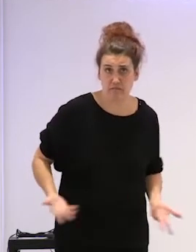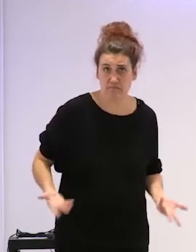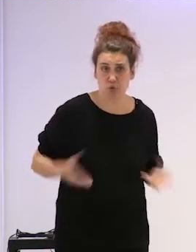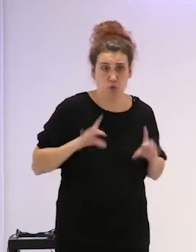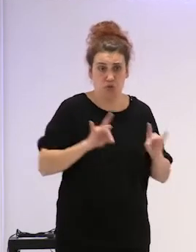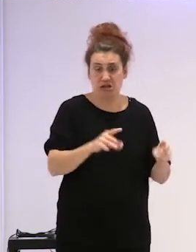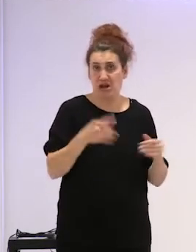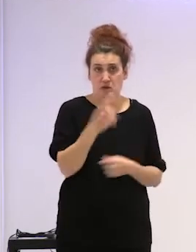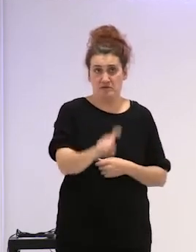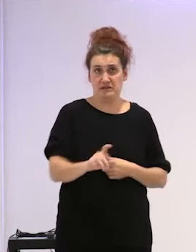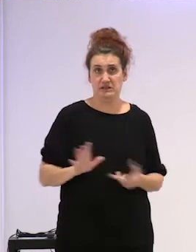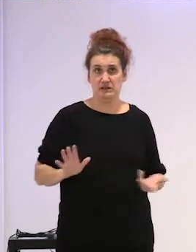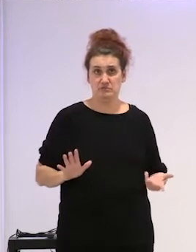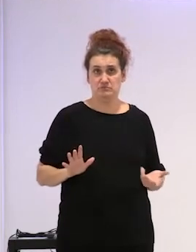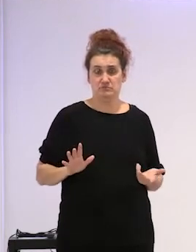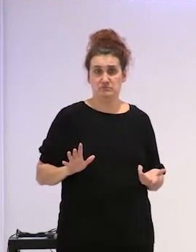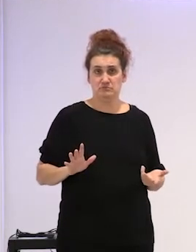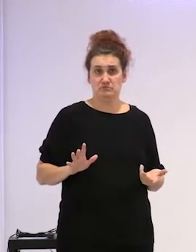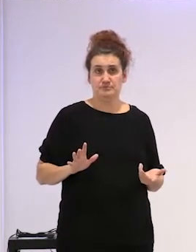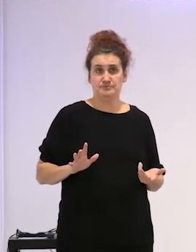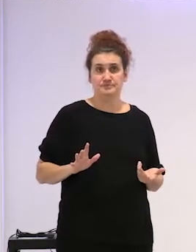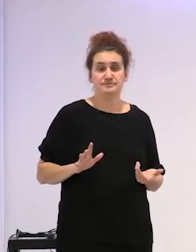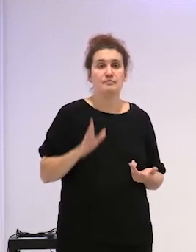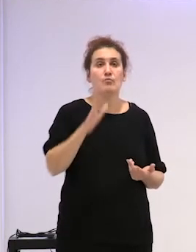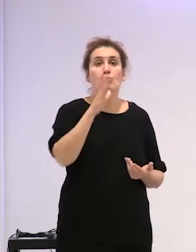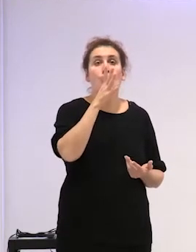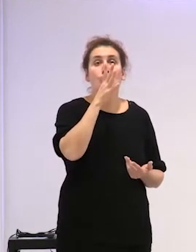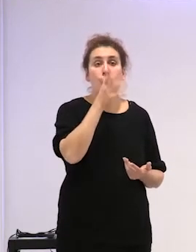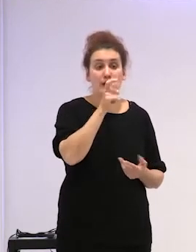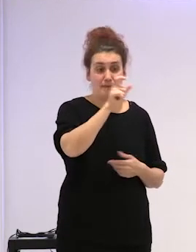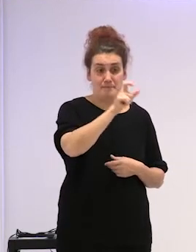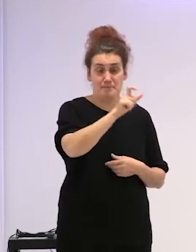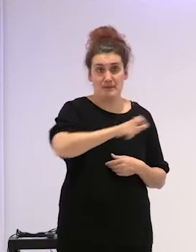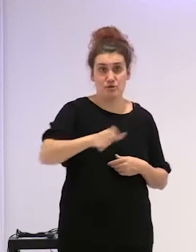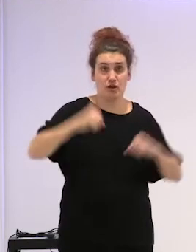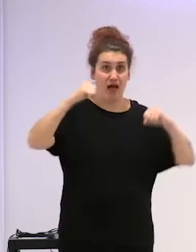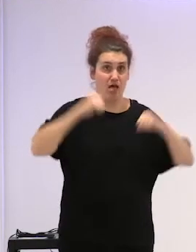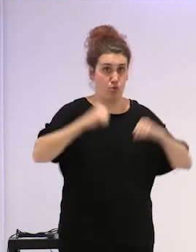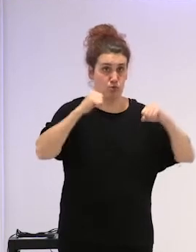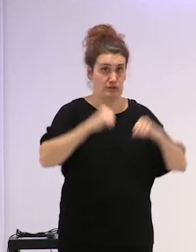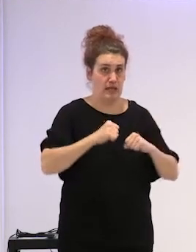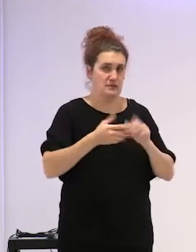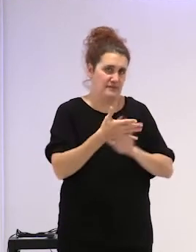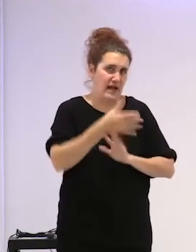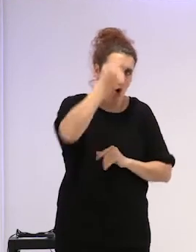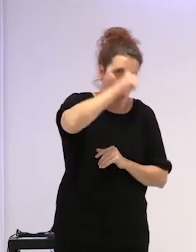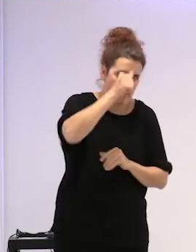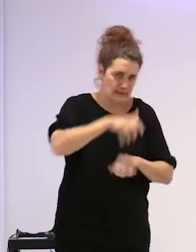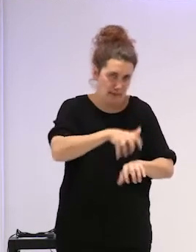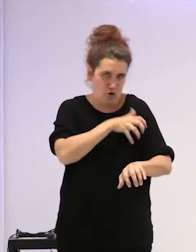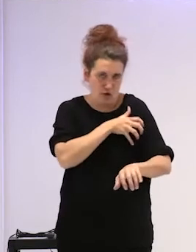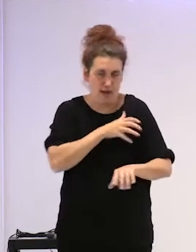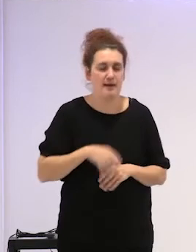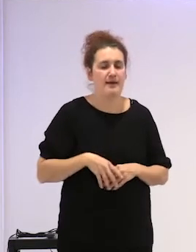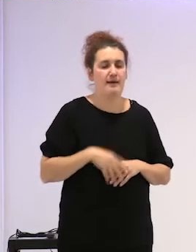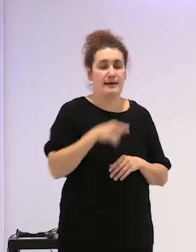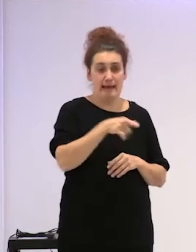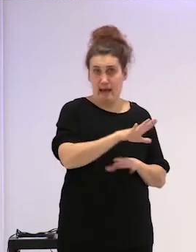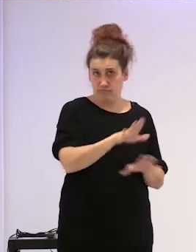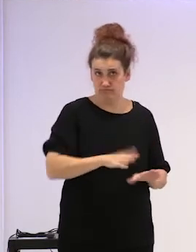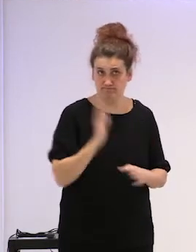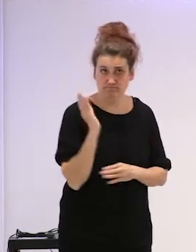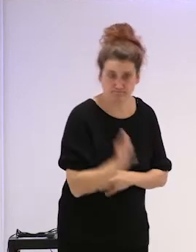utilizarla, porque la persona adulta, en su mayoría hombres, que la agrede